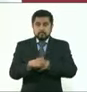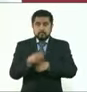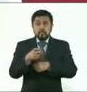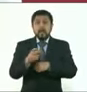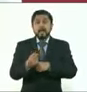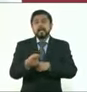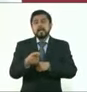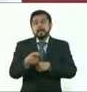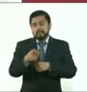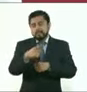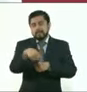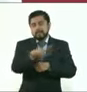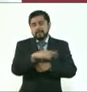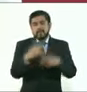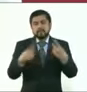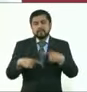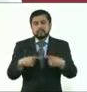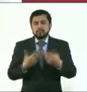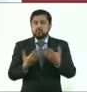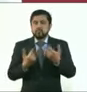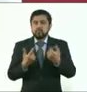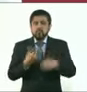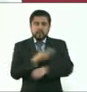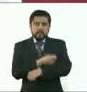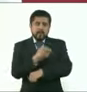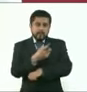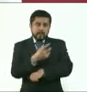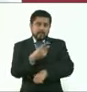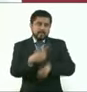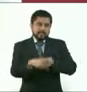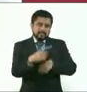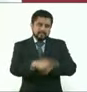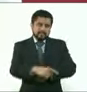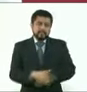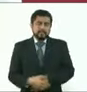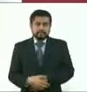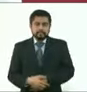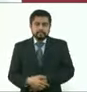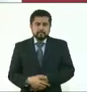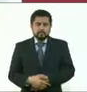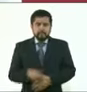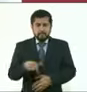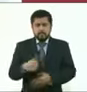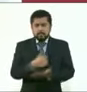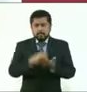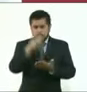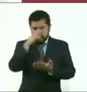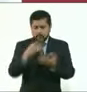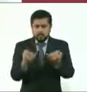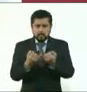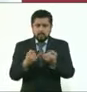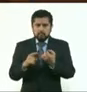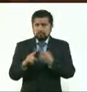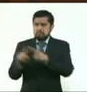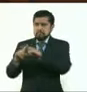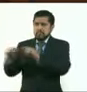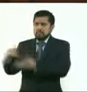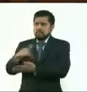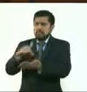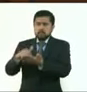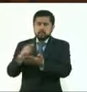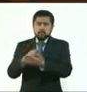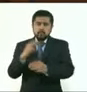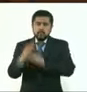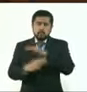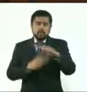vacunadas. Así ocurre en la ciudad y está ocurriendo en muchos lugares del mundo. Ok, y finalmente sobre